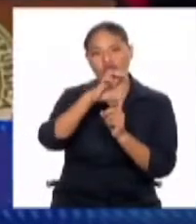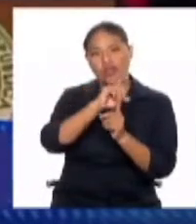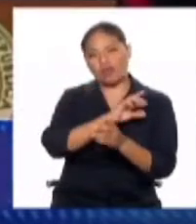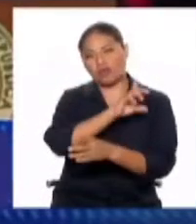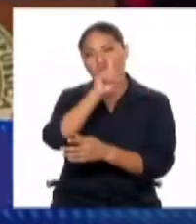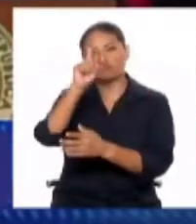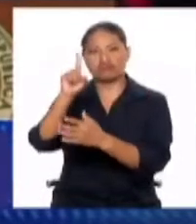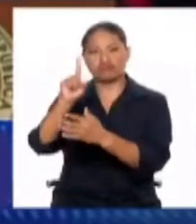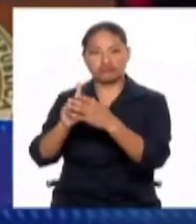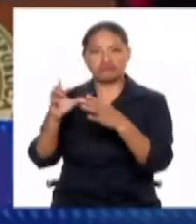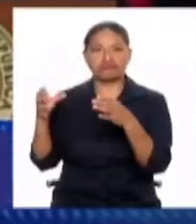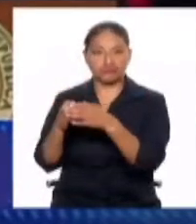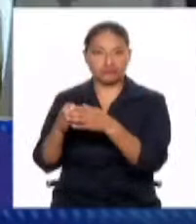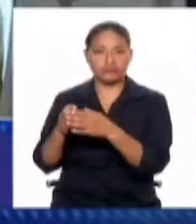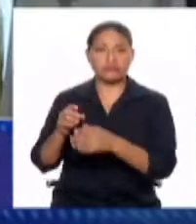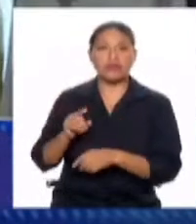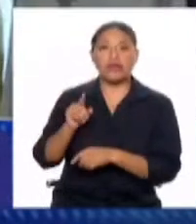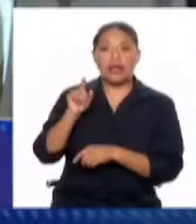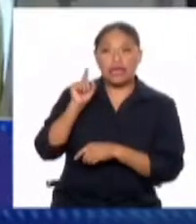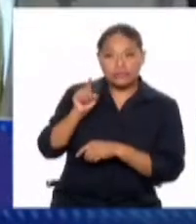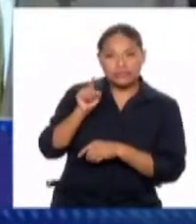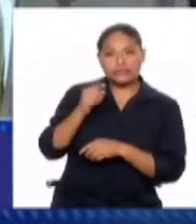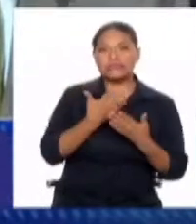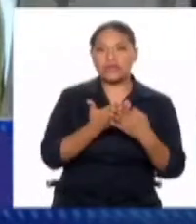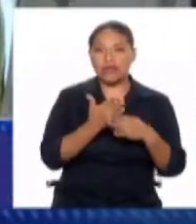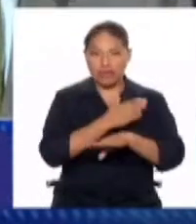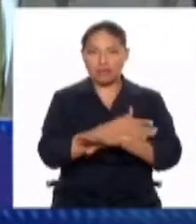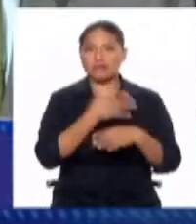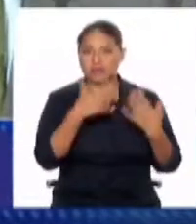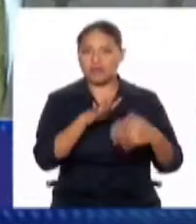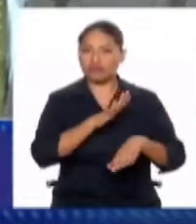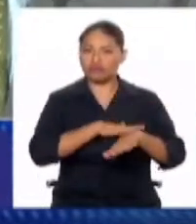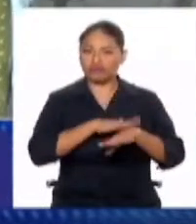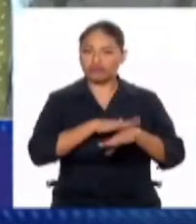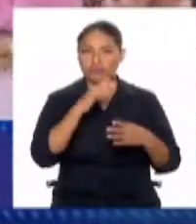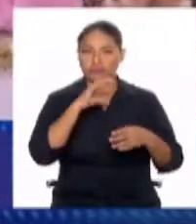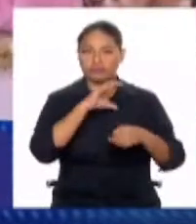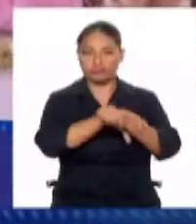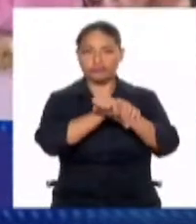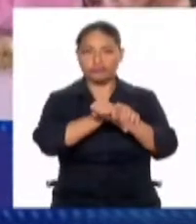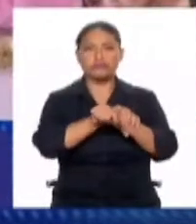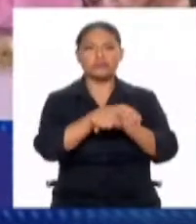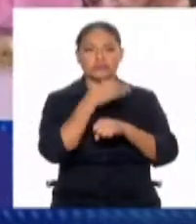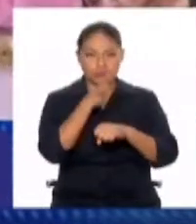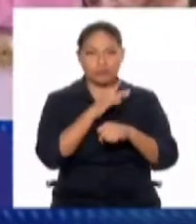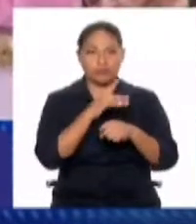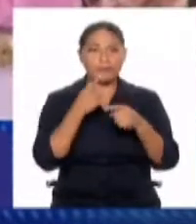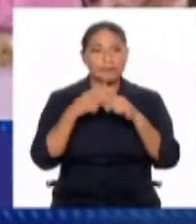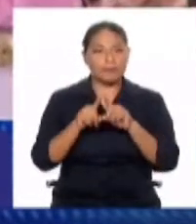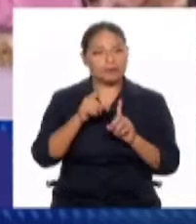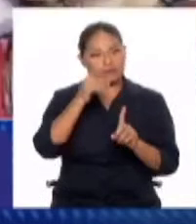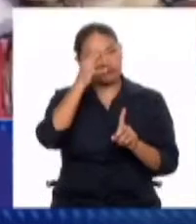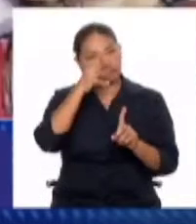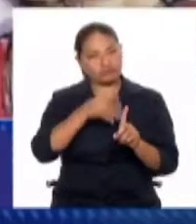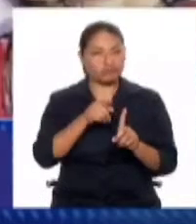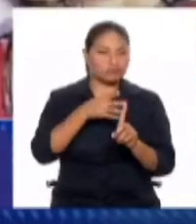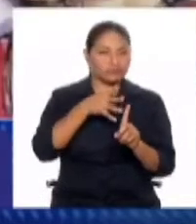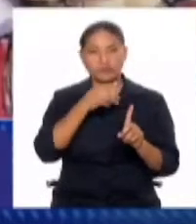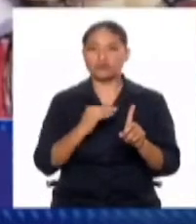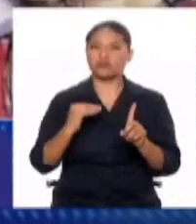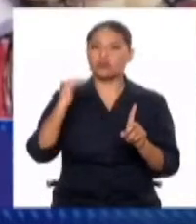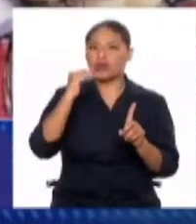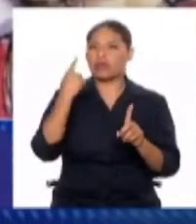orden de prisión preventiva. Pero, de acuerdo a, digamos, su jerarquía, todo indica que le correspondería